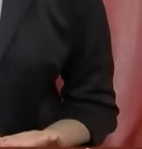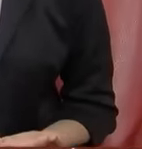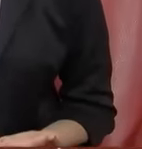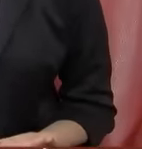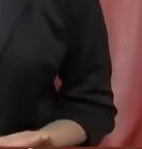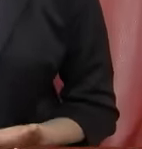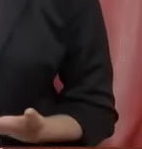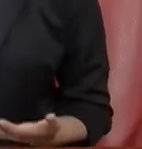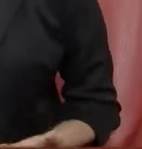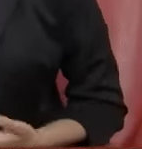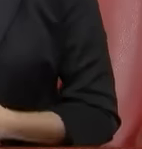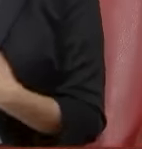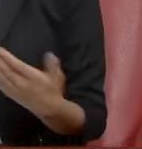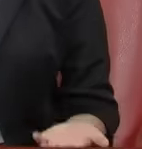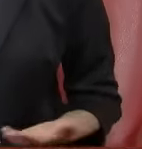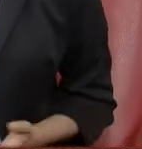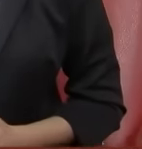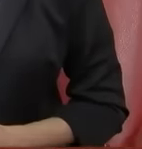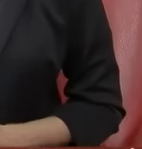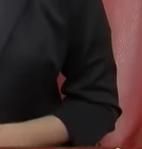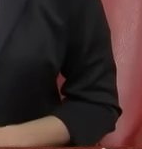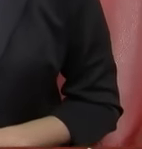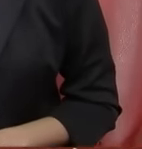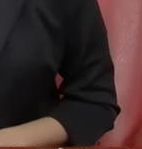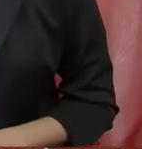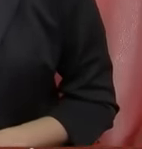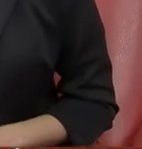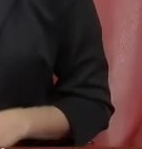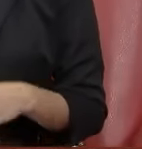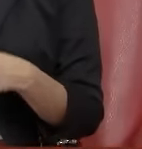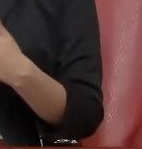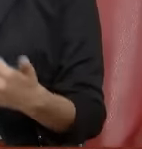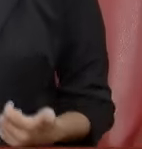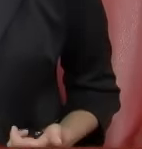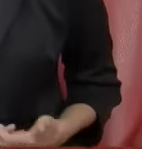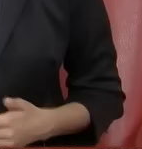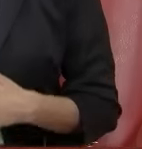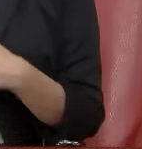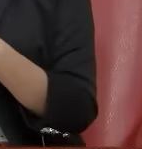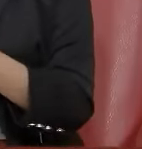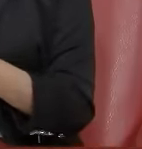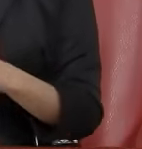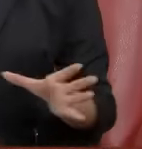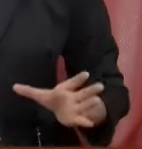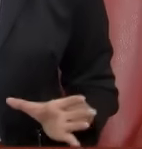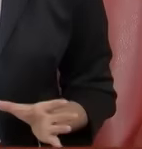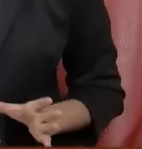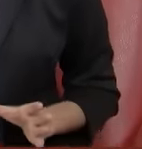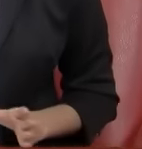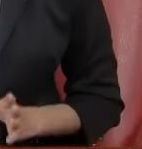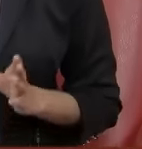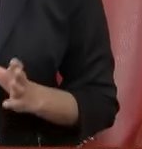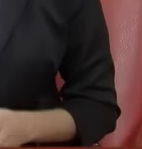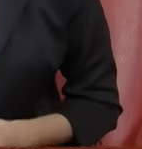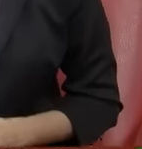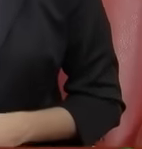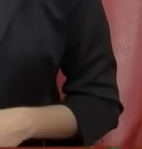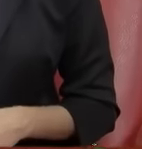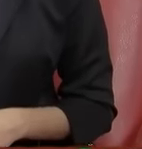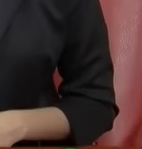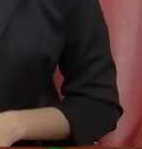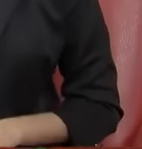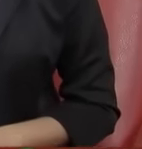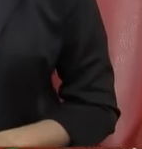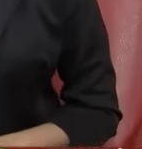como un acto de censura Y varios, varios youtubers muy, muy famosos Entre ellos, wherever tomorrow Y muchos otros están quejando